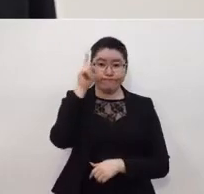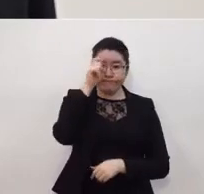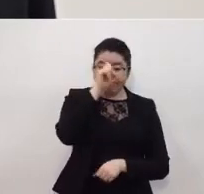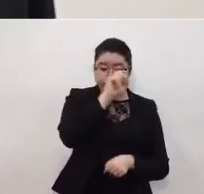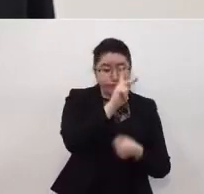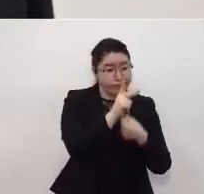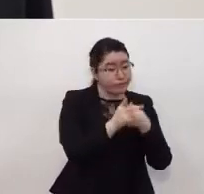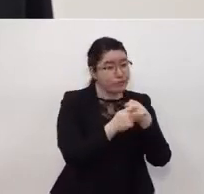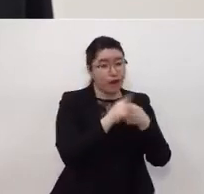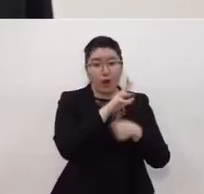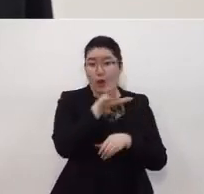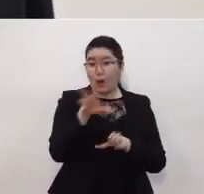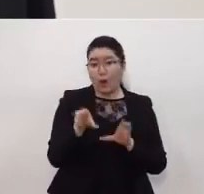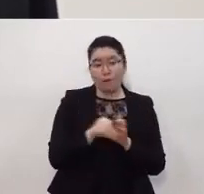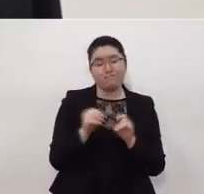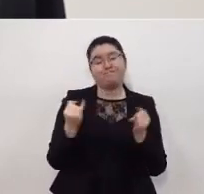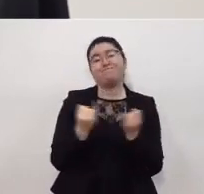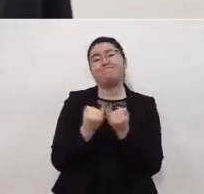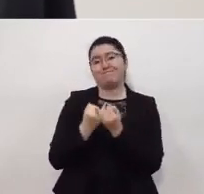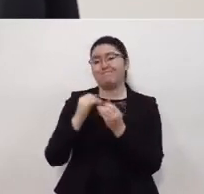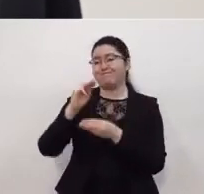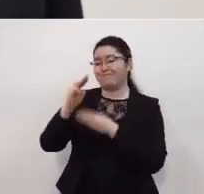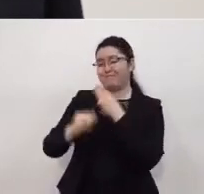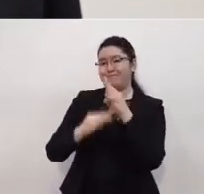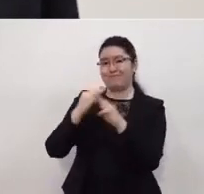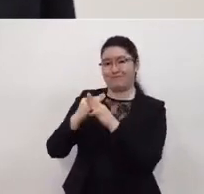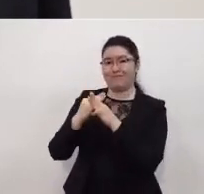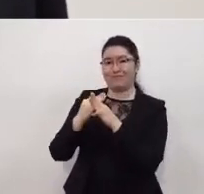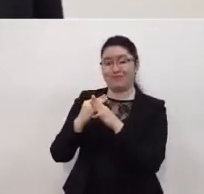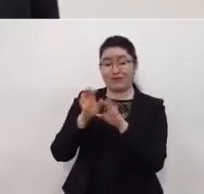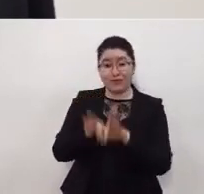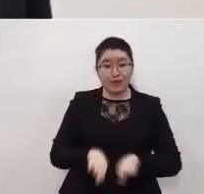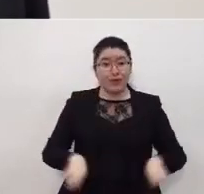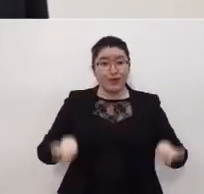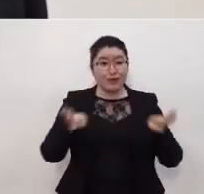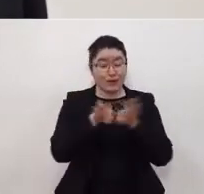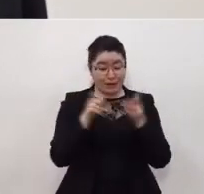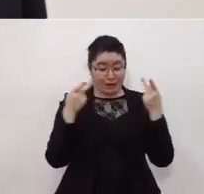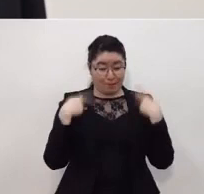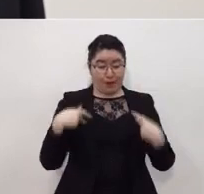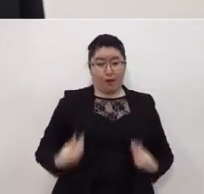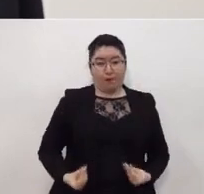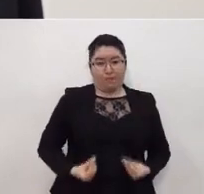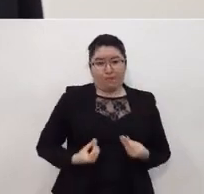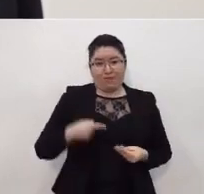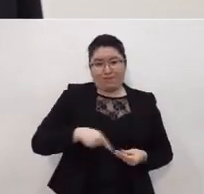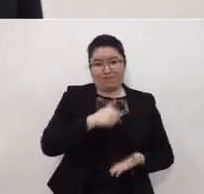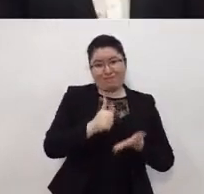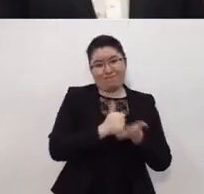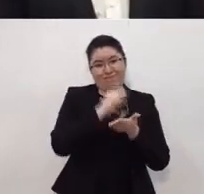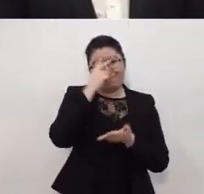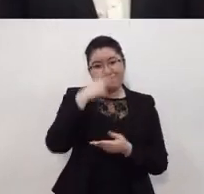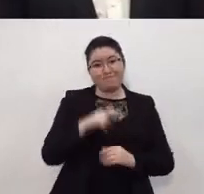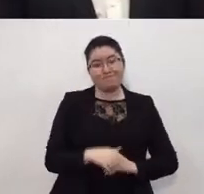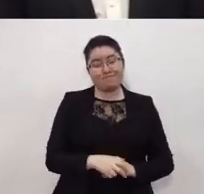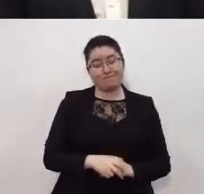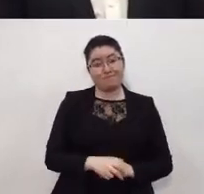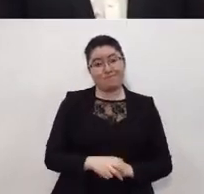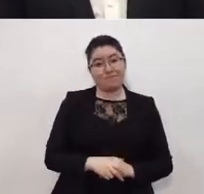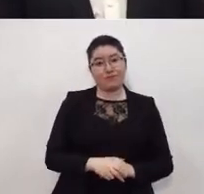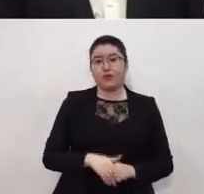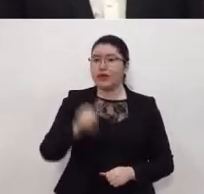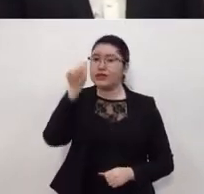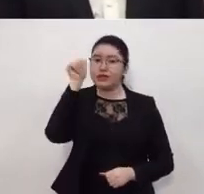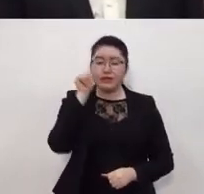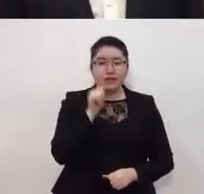el país para todo el mundo y en particular para los que viven en la Ciudad de México para los que vivimos en la Ciudad de México ha habido